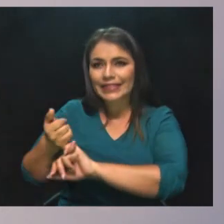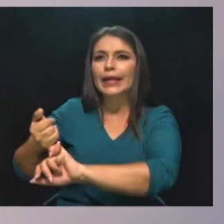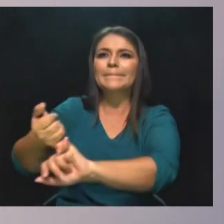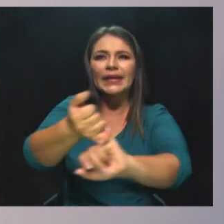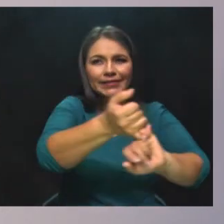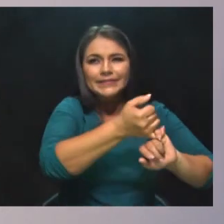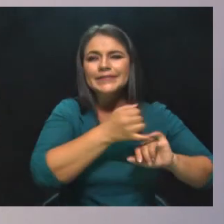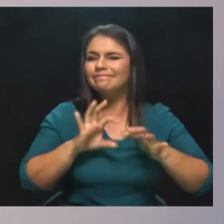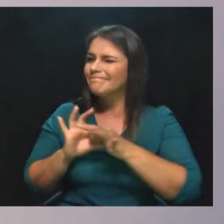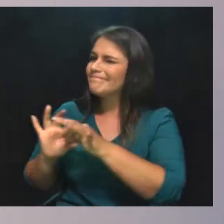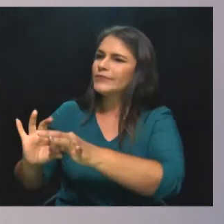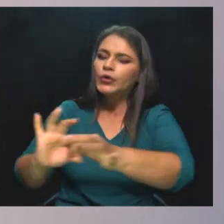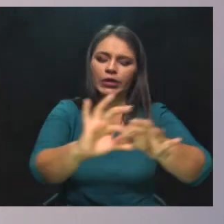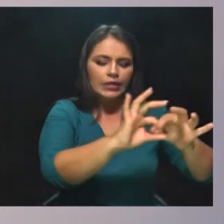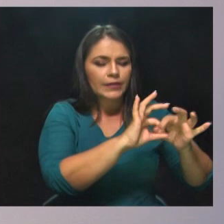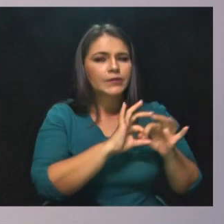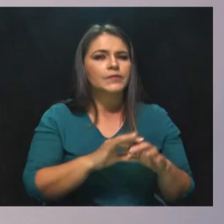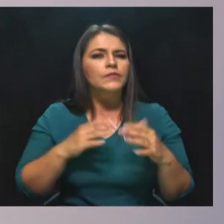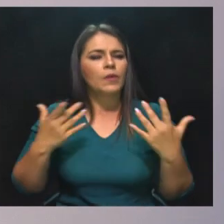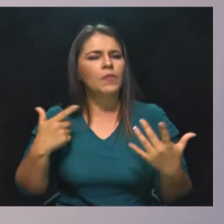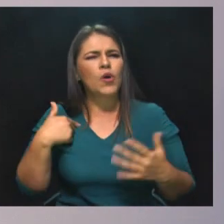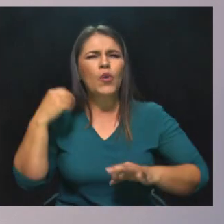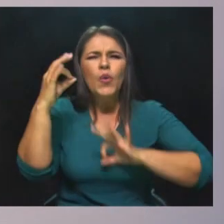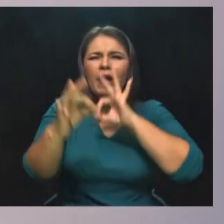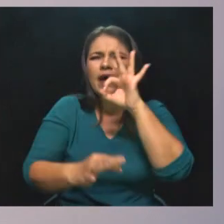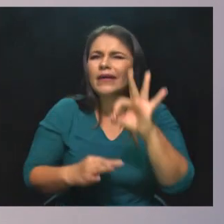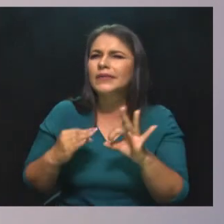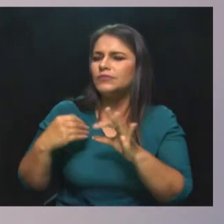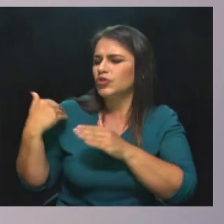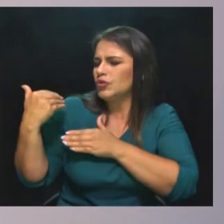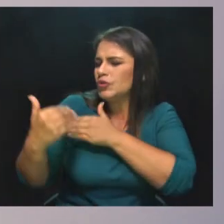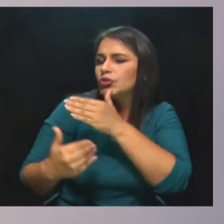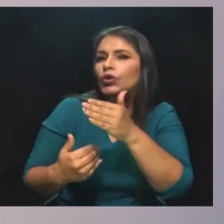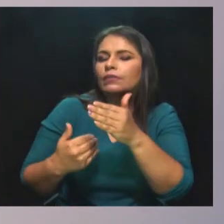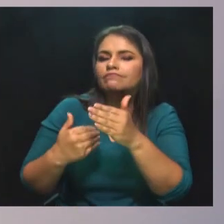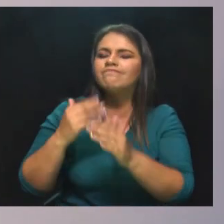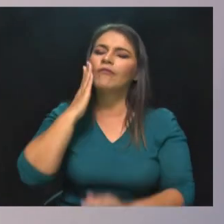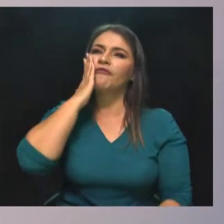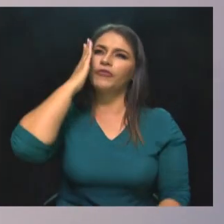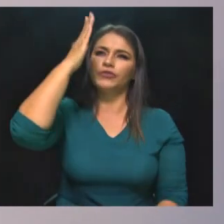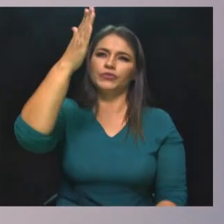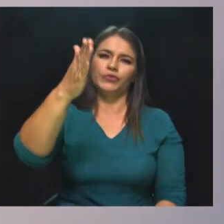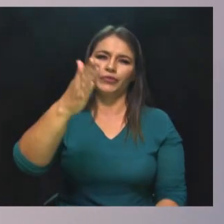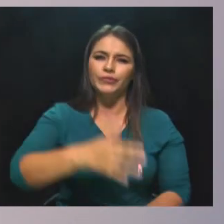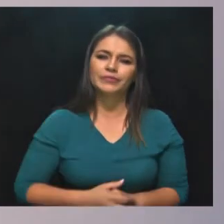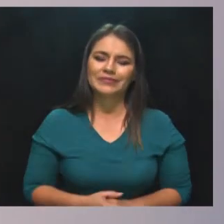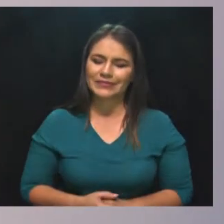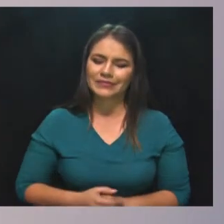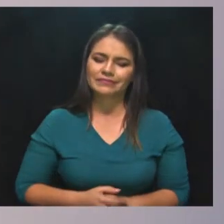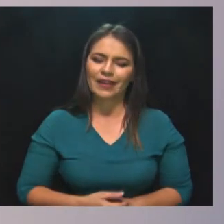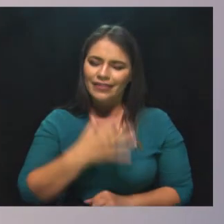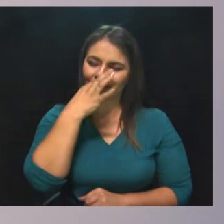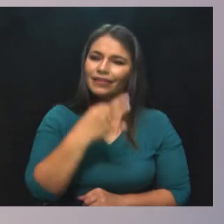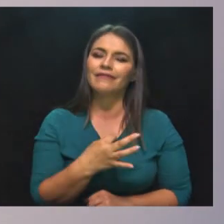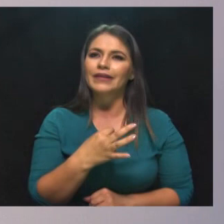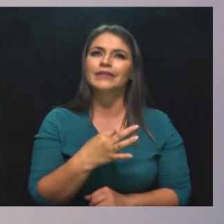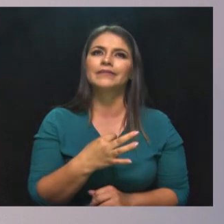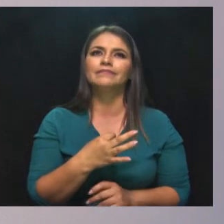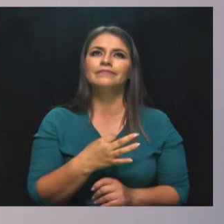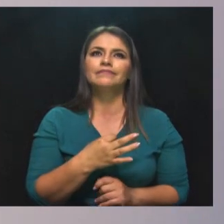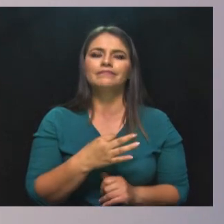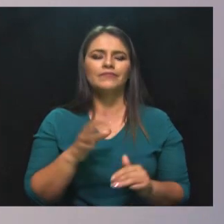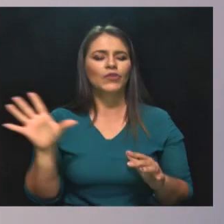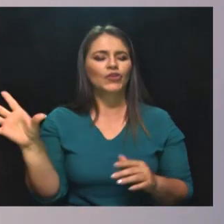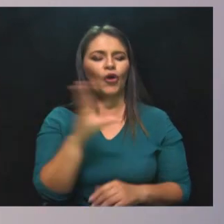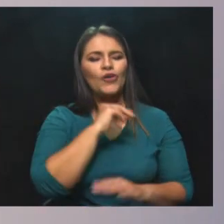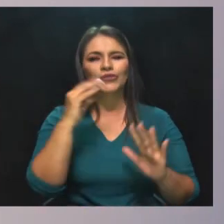unidos, defenderemos, cuidaremos y construiremos nuestro futuro y el triunfo final será de